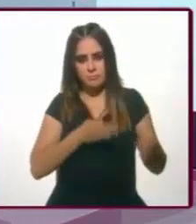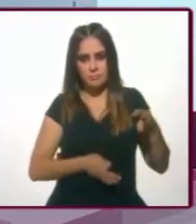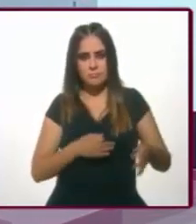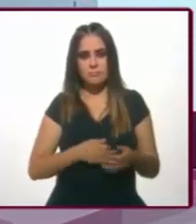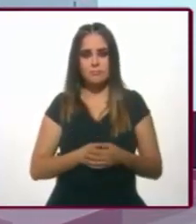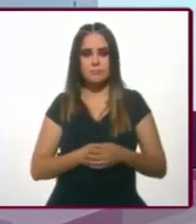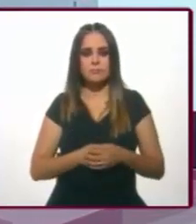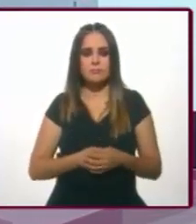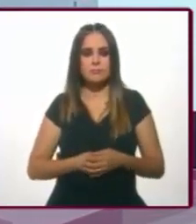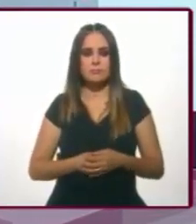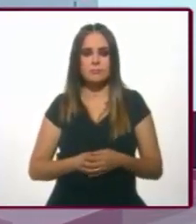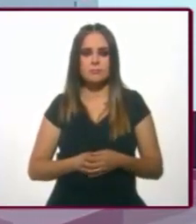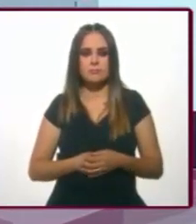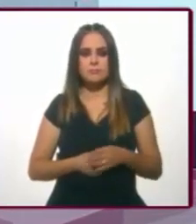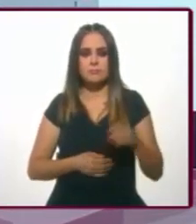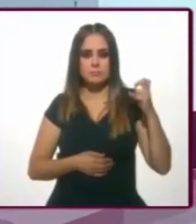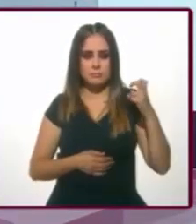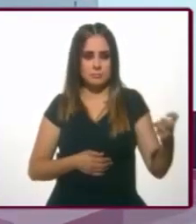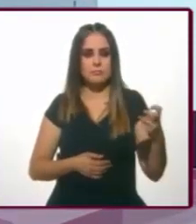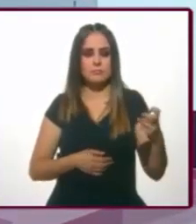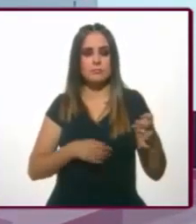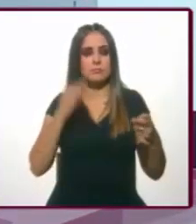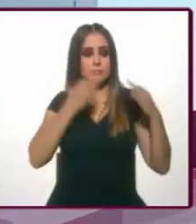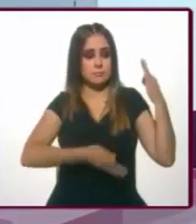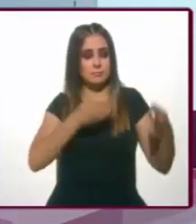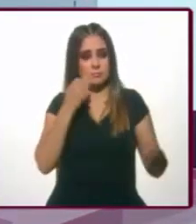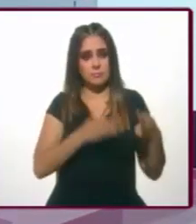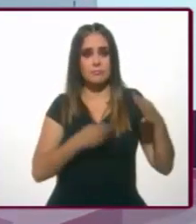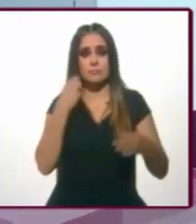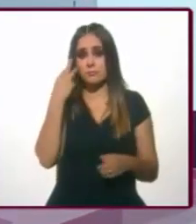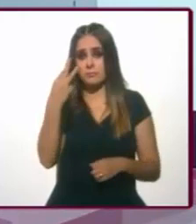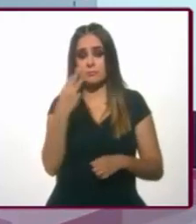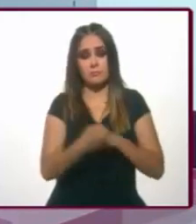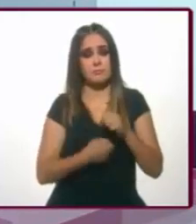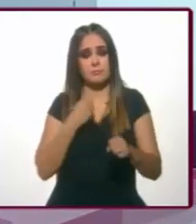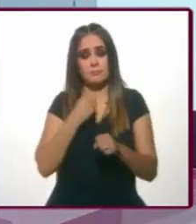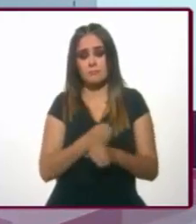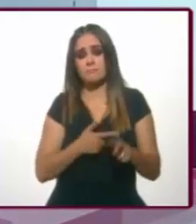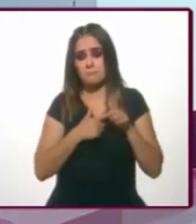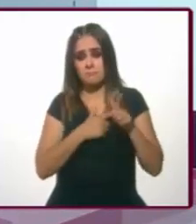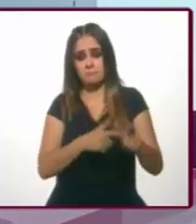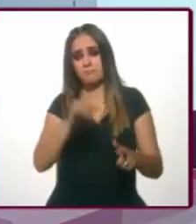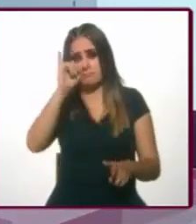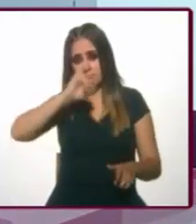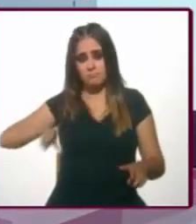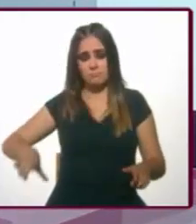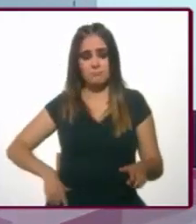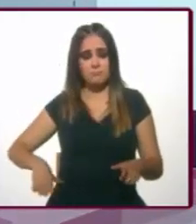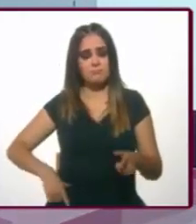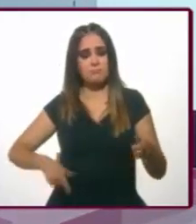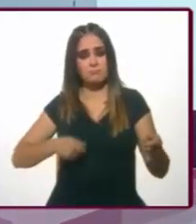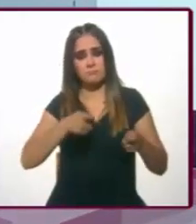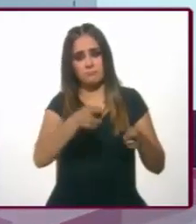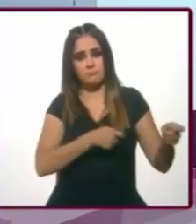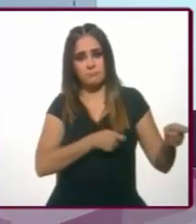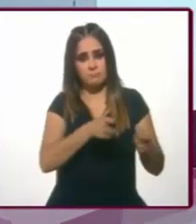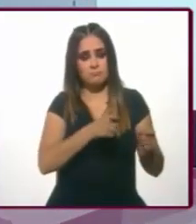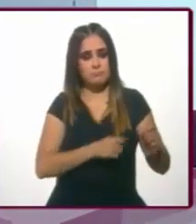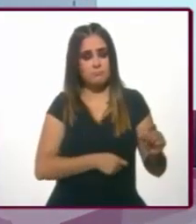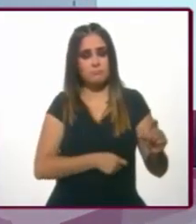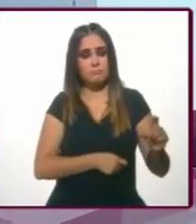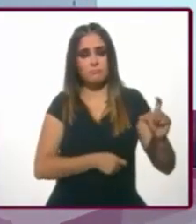Este nivel de aprobación lo obtuvo tres años después de estar gobernando, en el origen nunca fue tan alto.